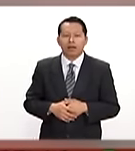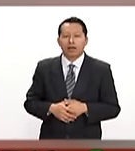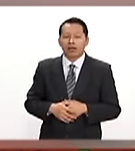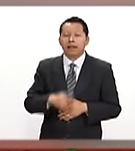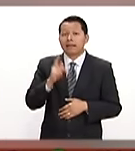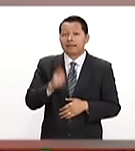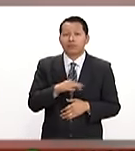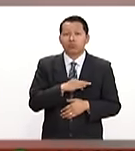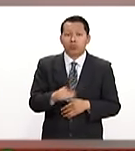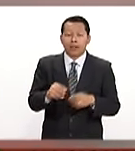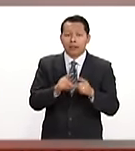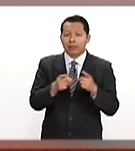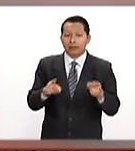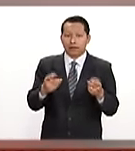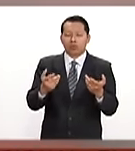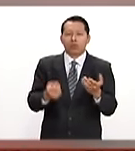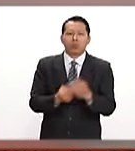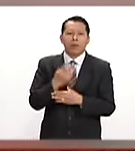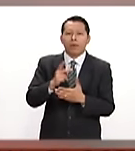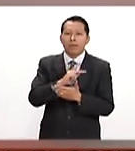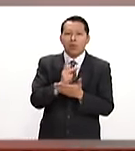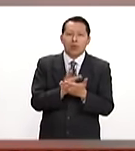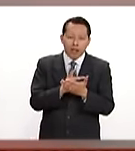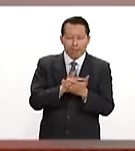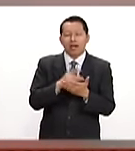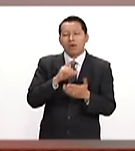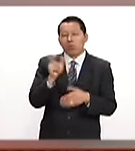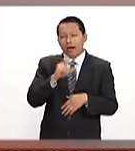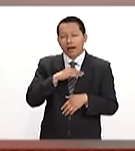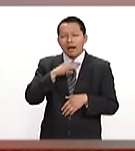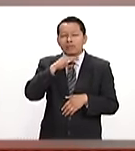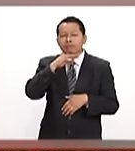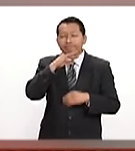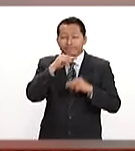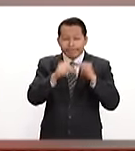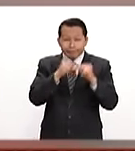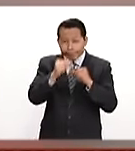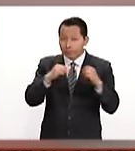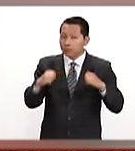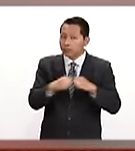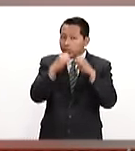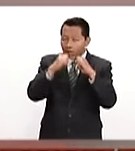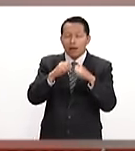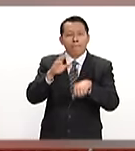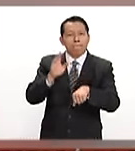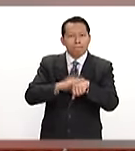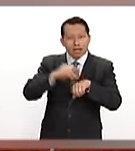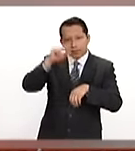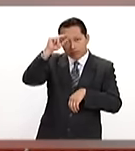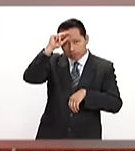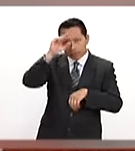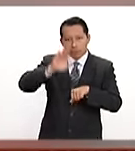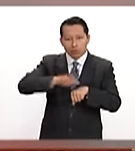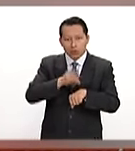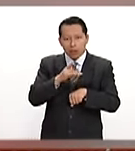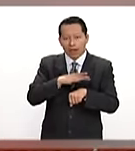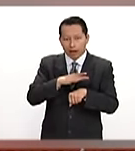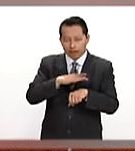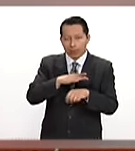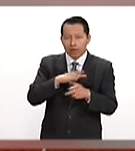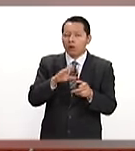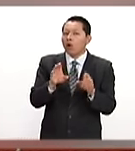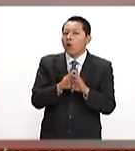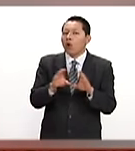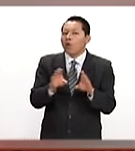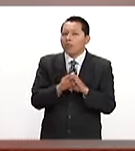Pudimos desarrollar un nuevo programa de contingencias que es más inteligente. ¿Por qué es más inteligente? Porque ya tenemos una proyección de cuáles van